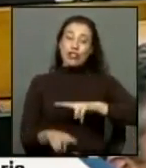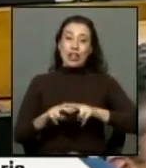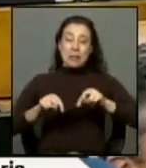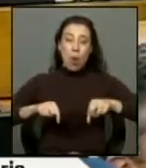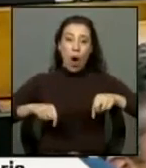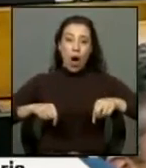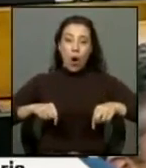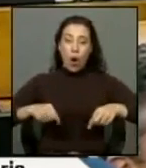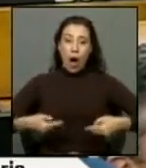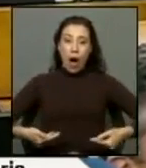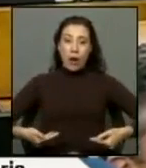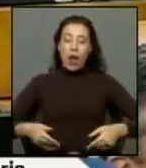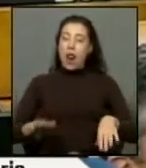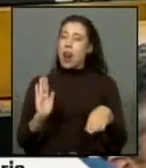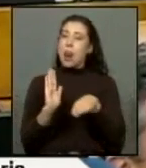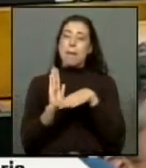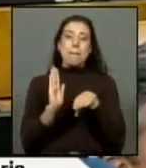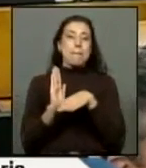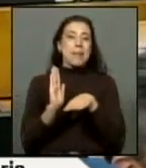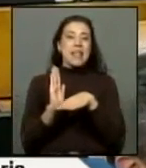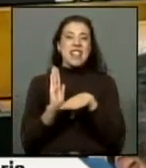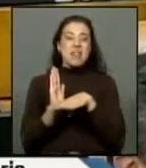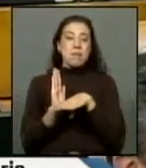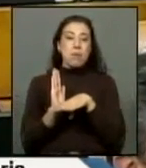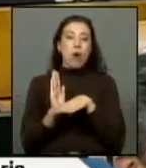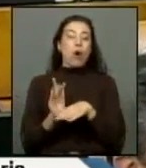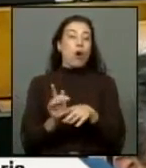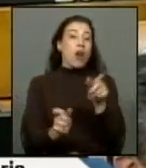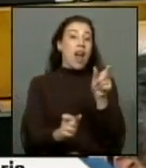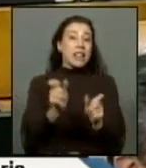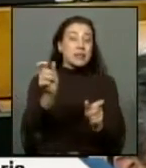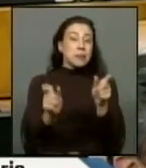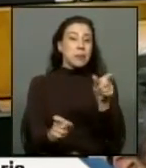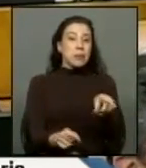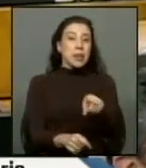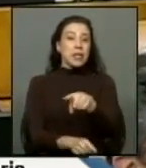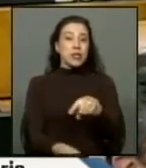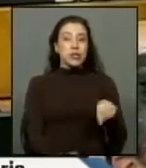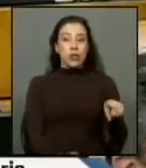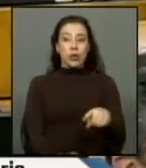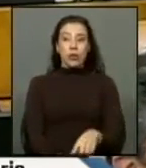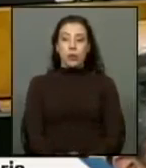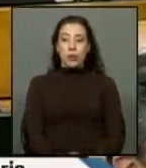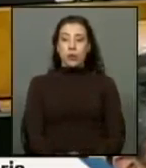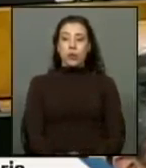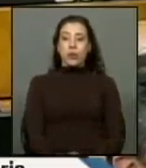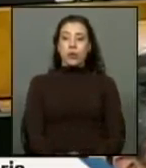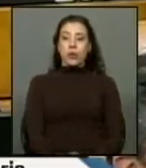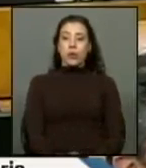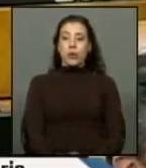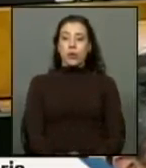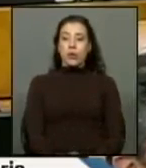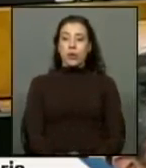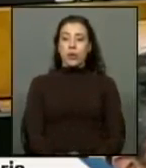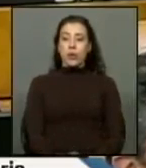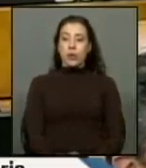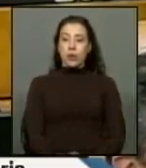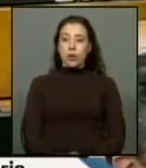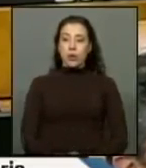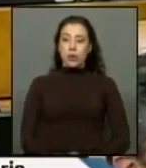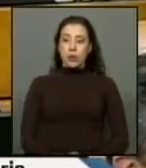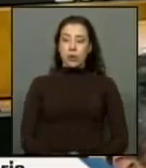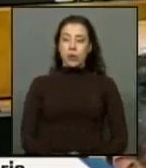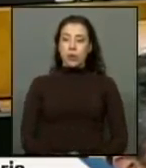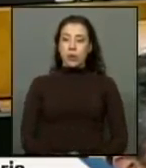día es lo mínimo con estas personas que que han sido que